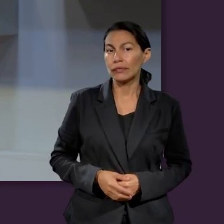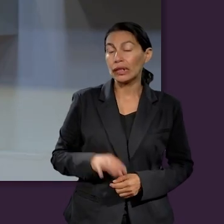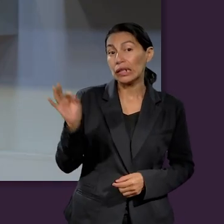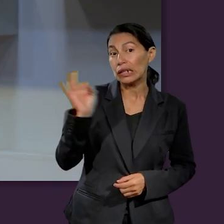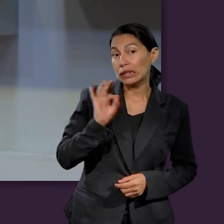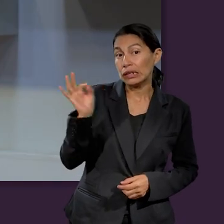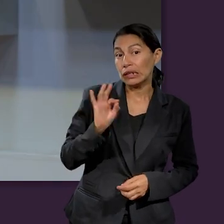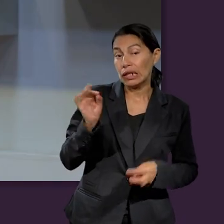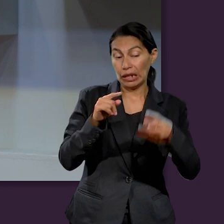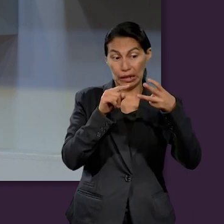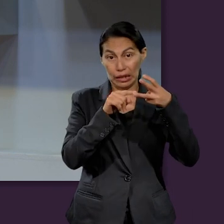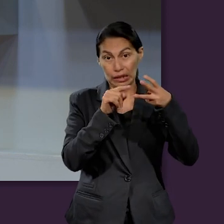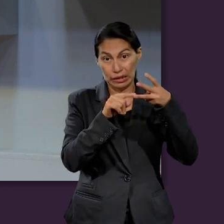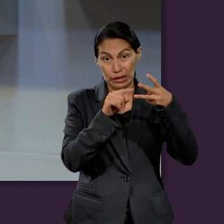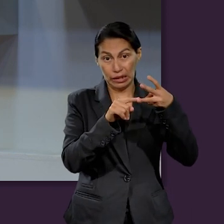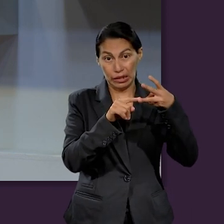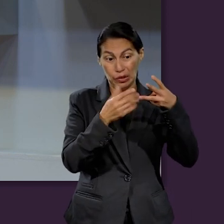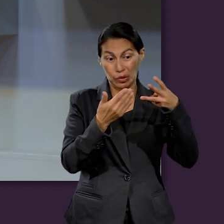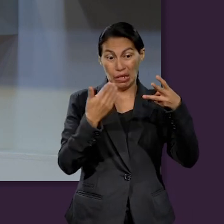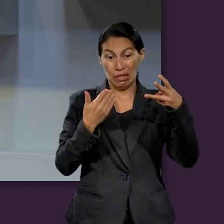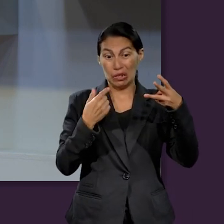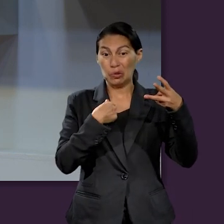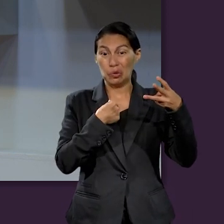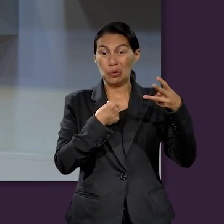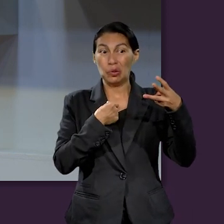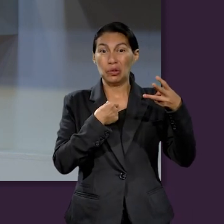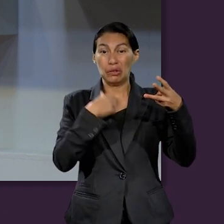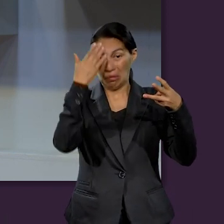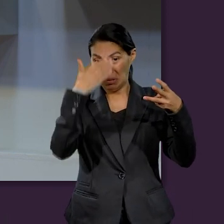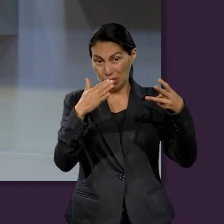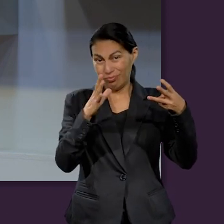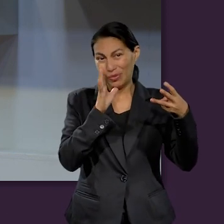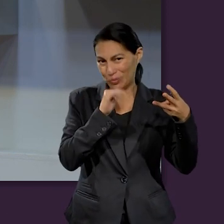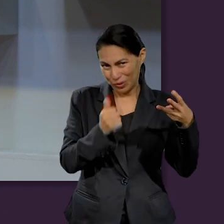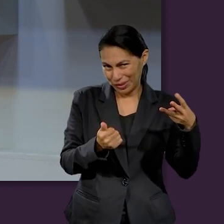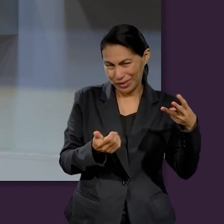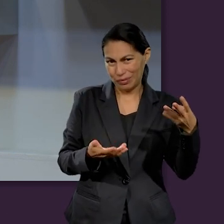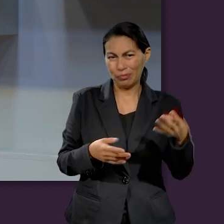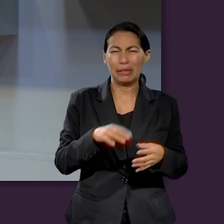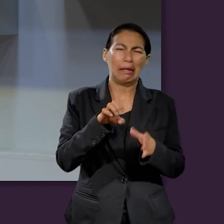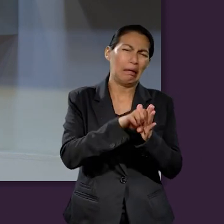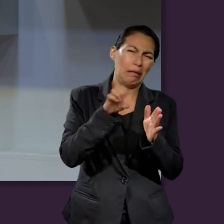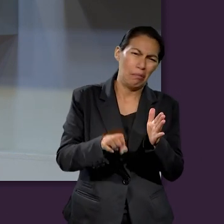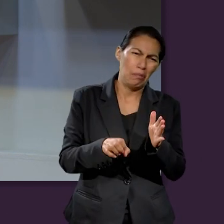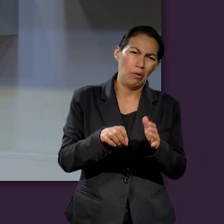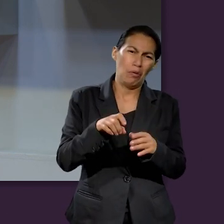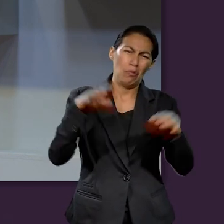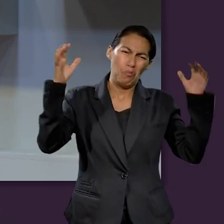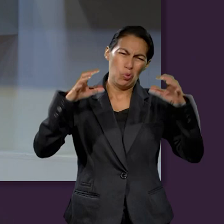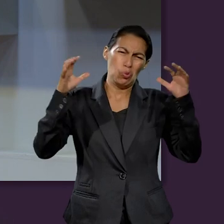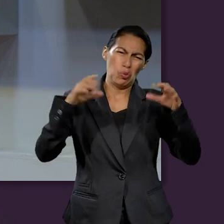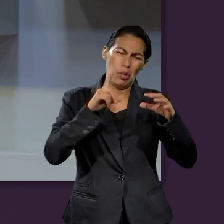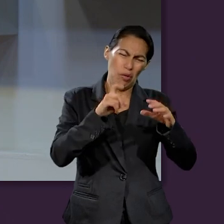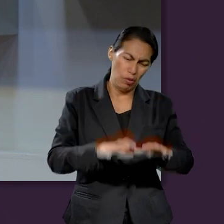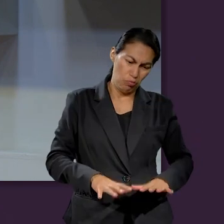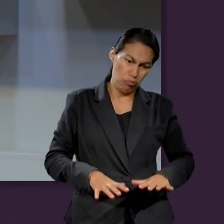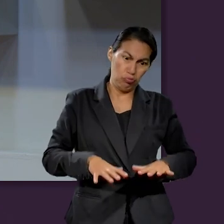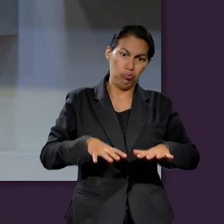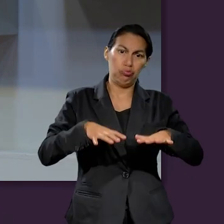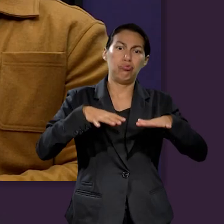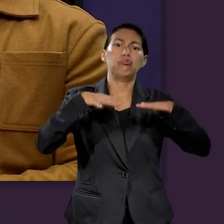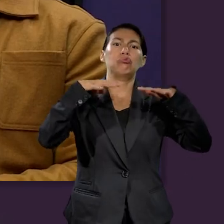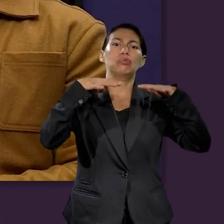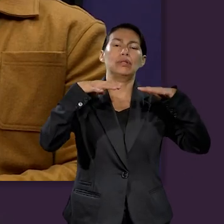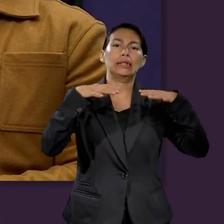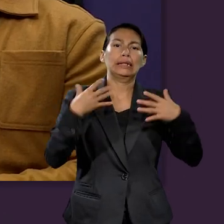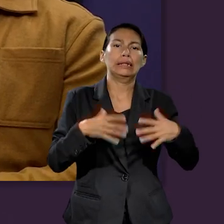Pero que uno que quizás no podemos predecir, vamos a decir, una inundación se lleva a tu casa, aunque podríamos hacer un ahorro, que